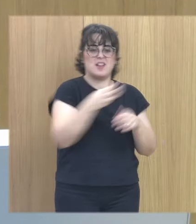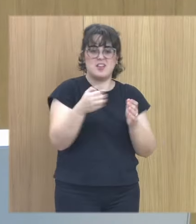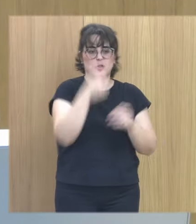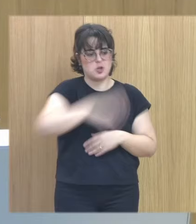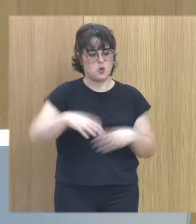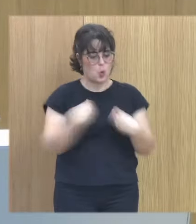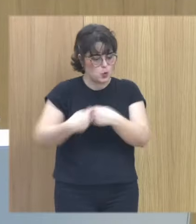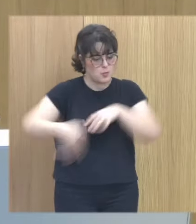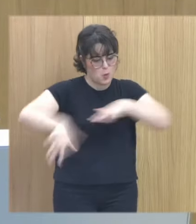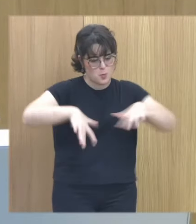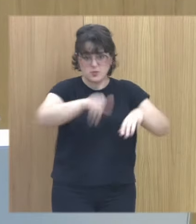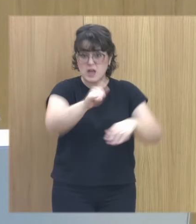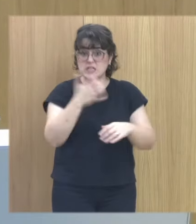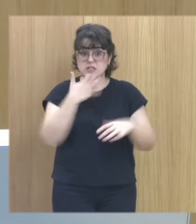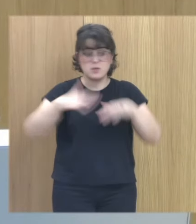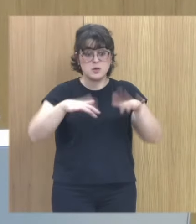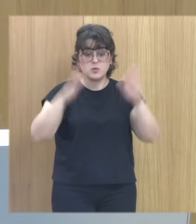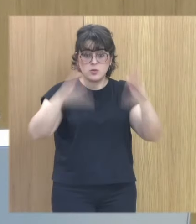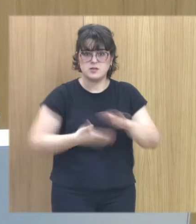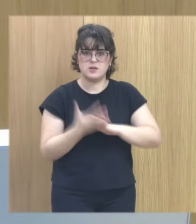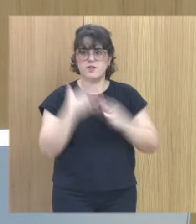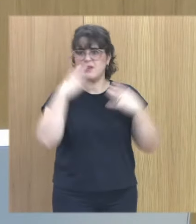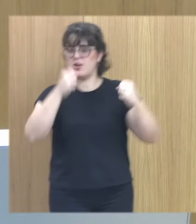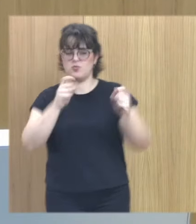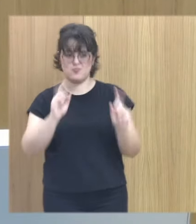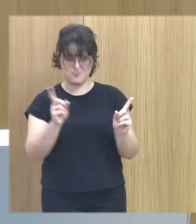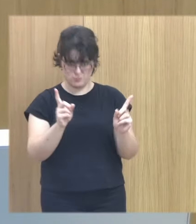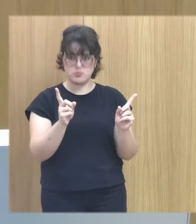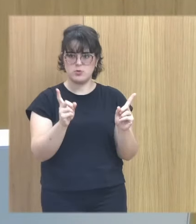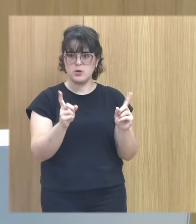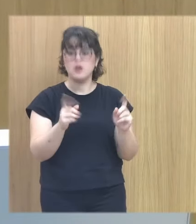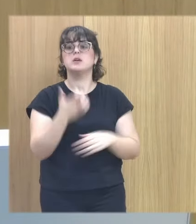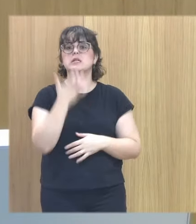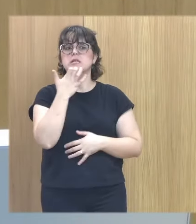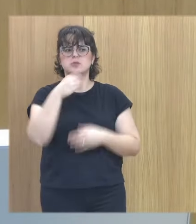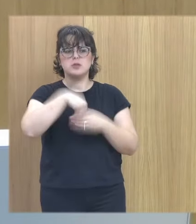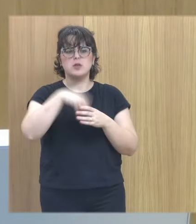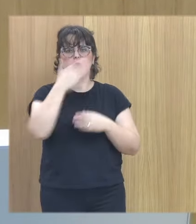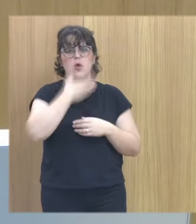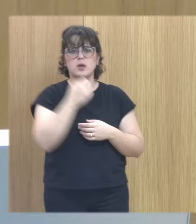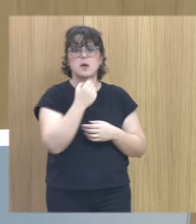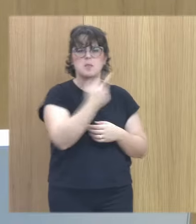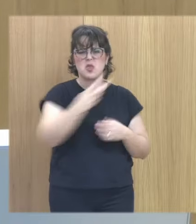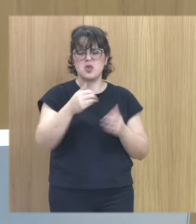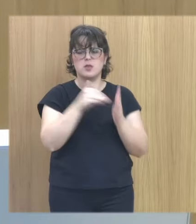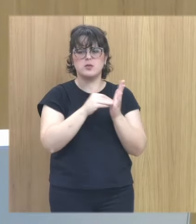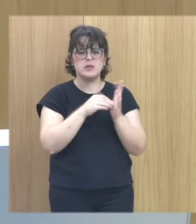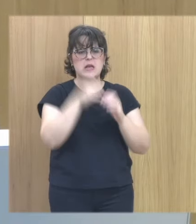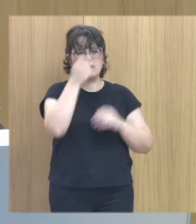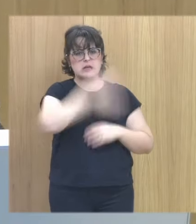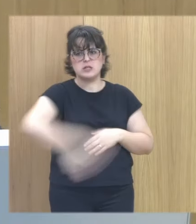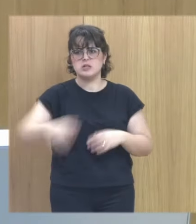y si no se mueven es que no están sanos entonces si yo escucho en un colegio de 1200 niños silencio